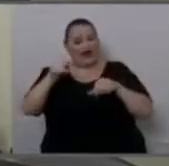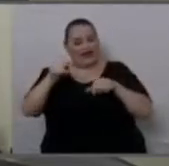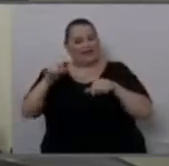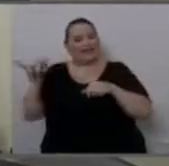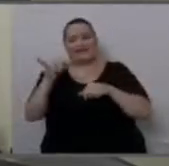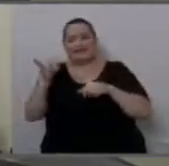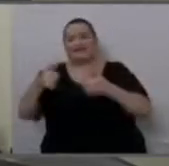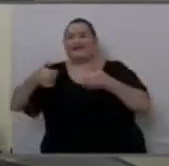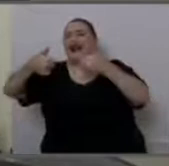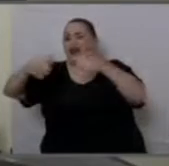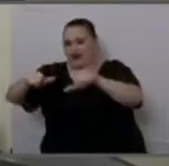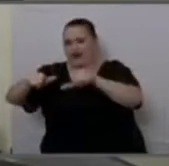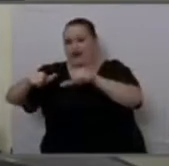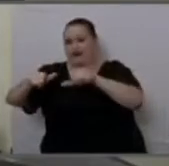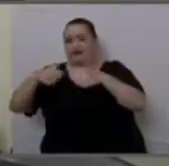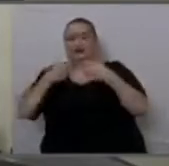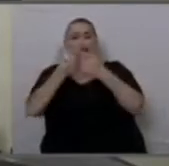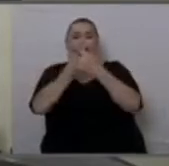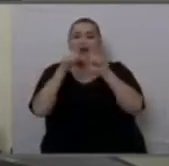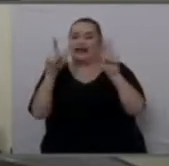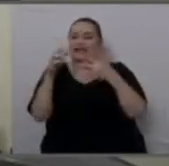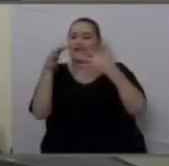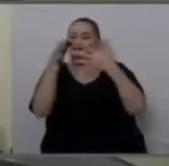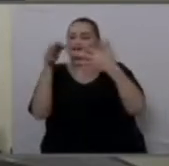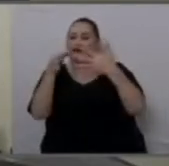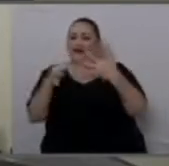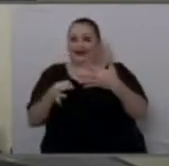acuerdo, ser libres para elegir.